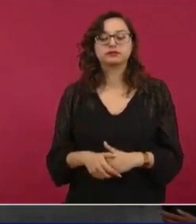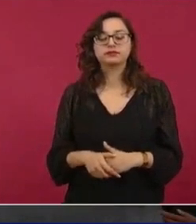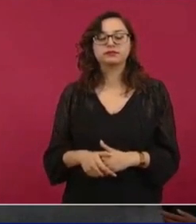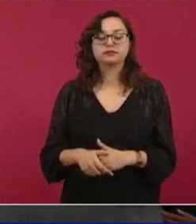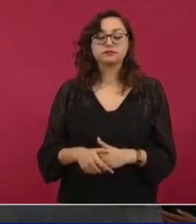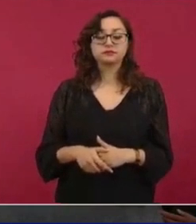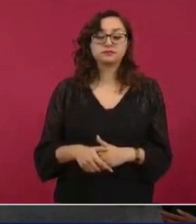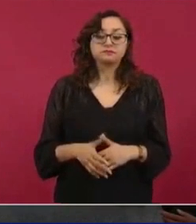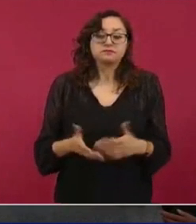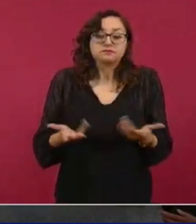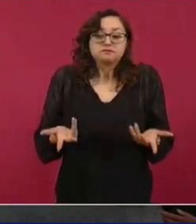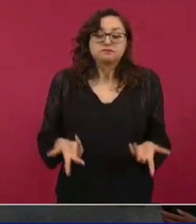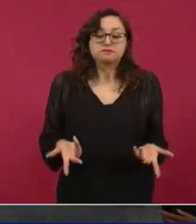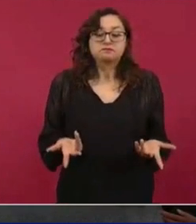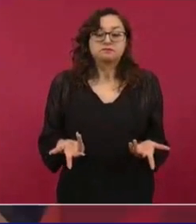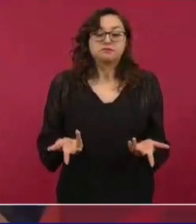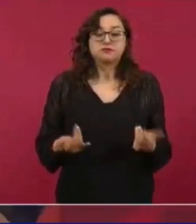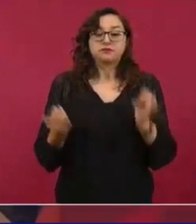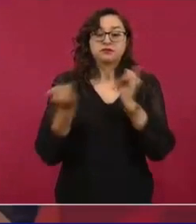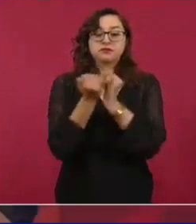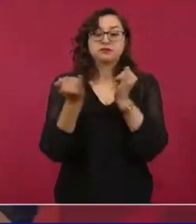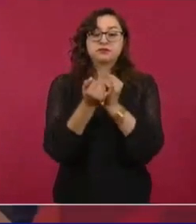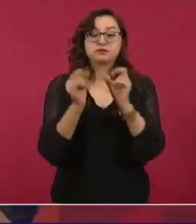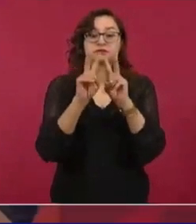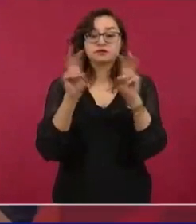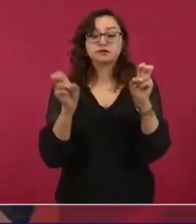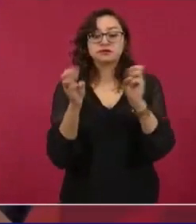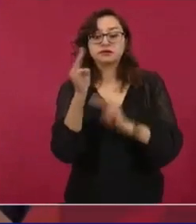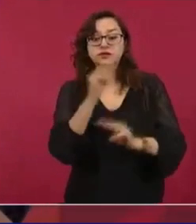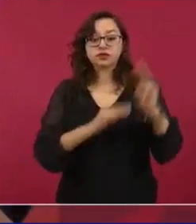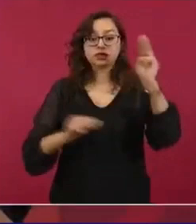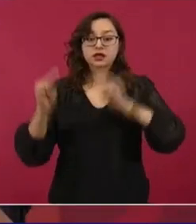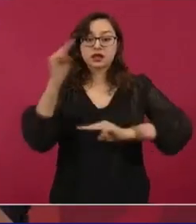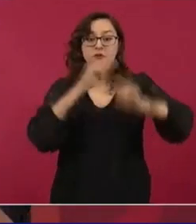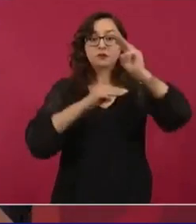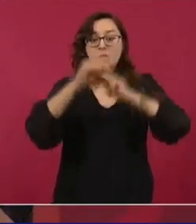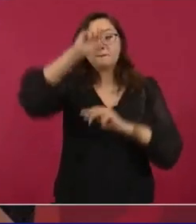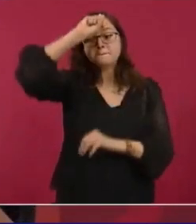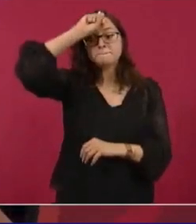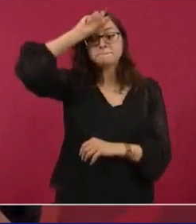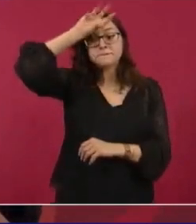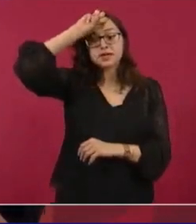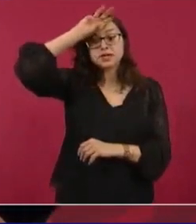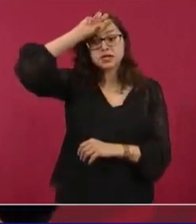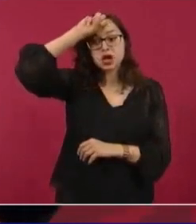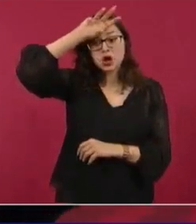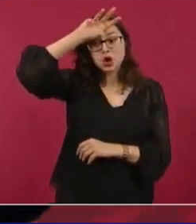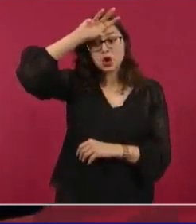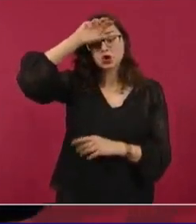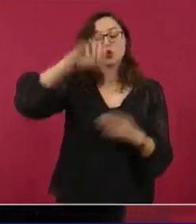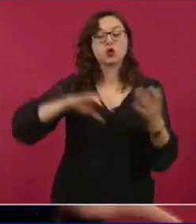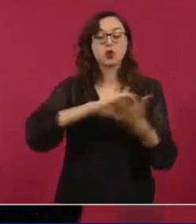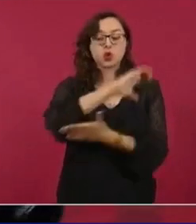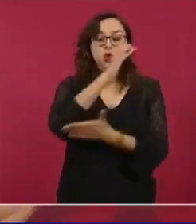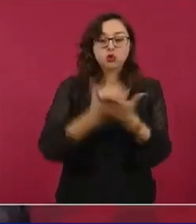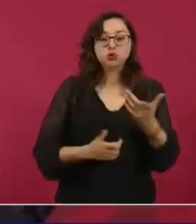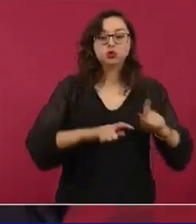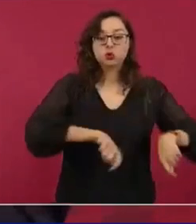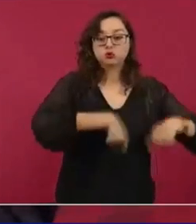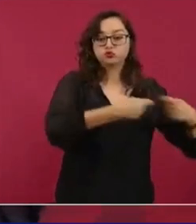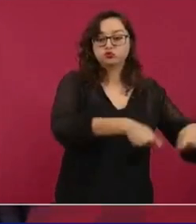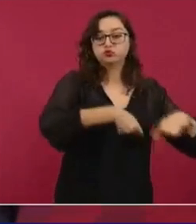Lo mismo en el caso de la minería, no hemos cancelado una sola concesión